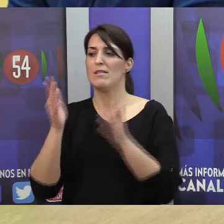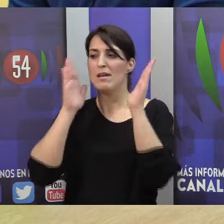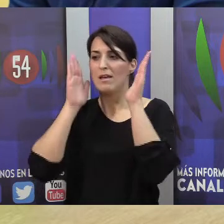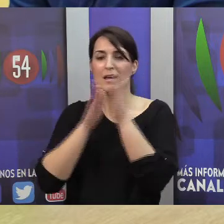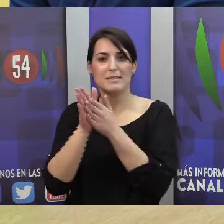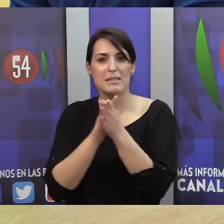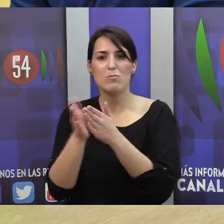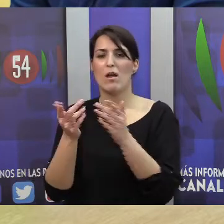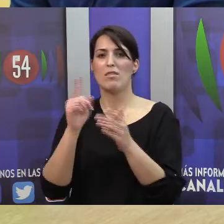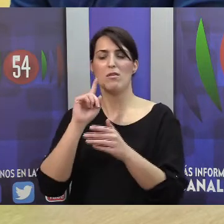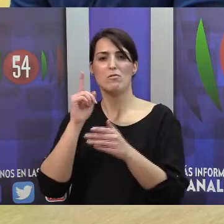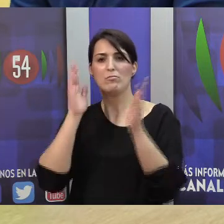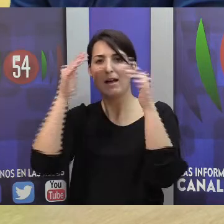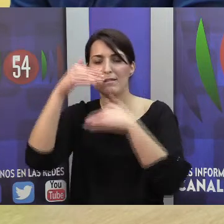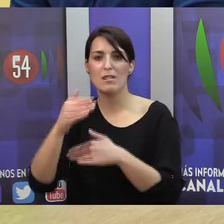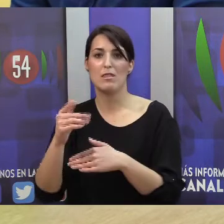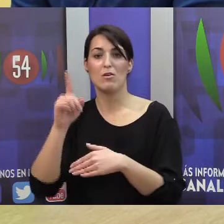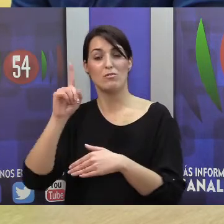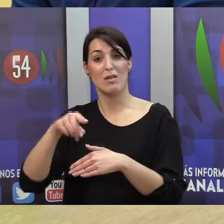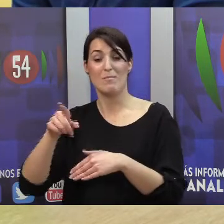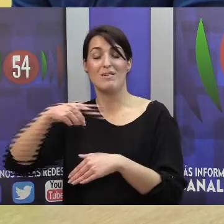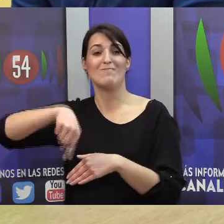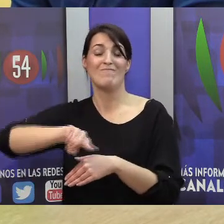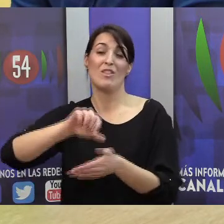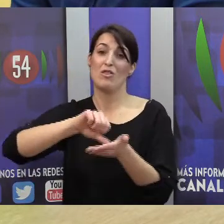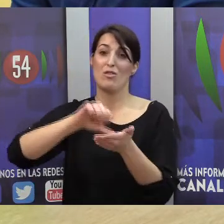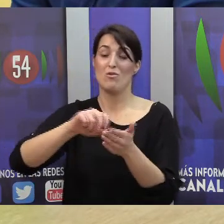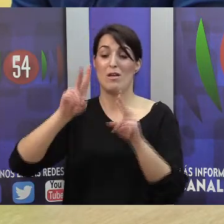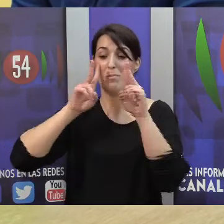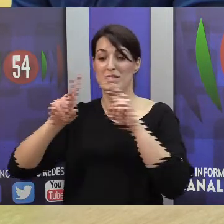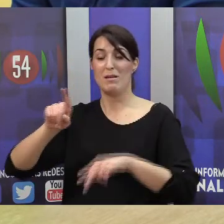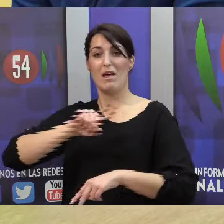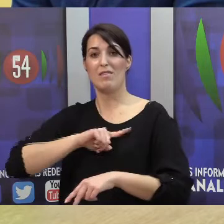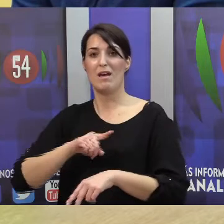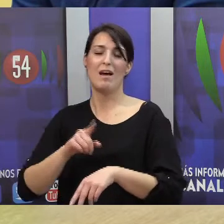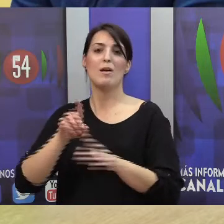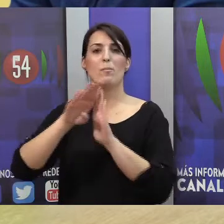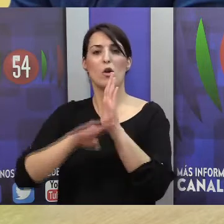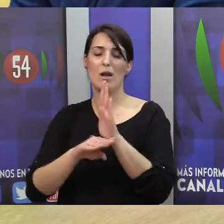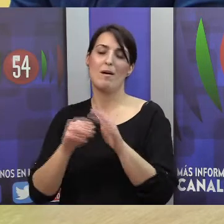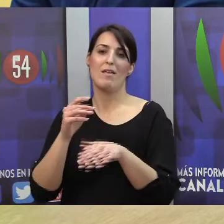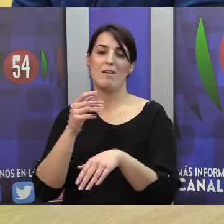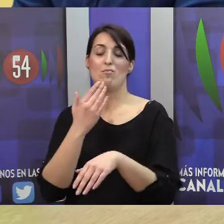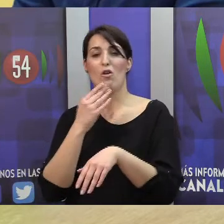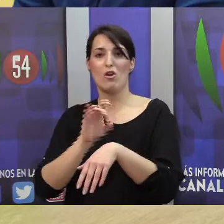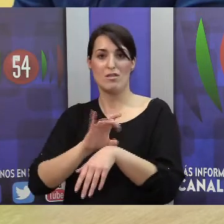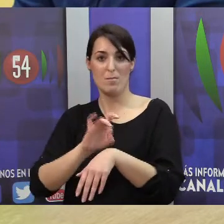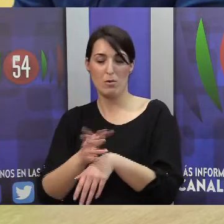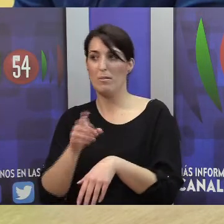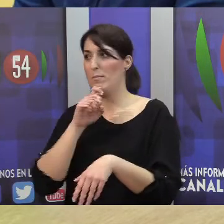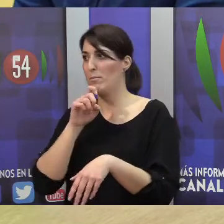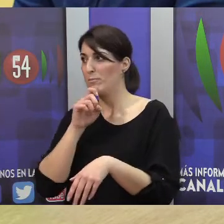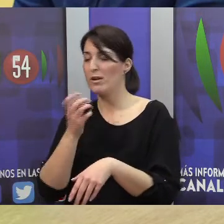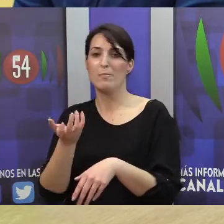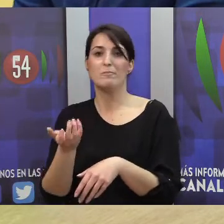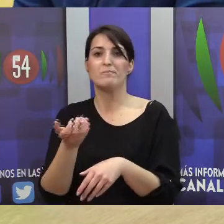está el Dios y Tiempo Libre, que es el que nos hace más visibles en la ciudad con todas estas actividades, de participar en la Noche Blanca, en